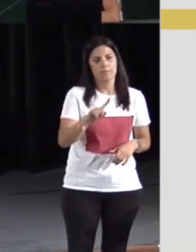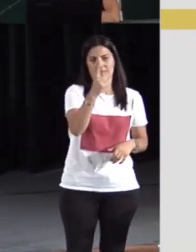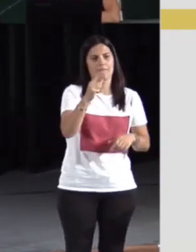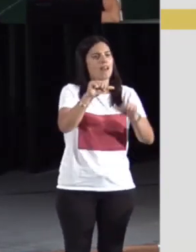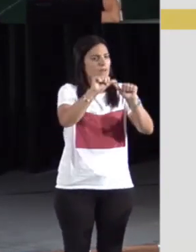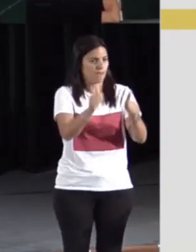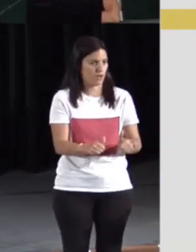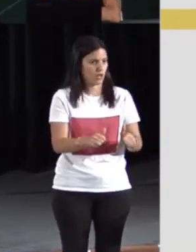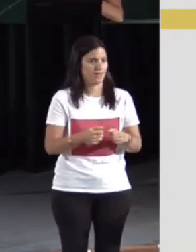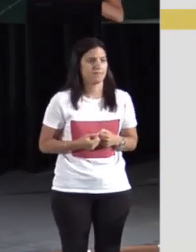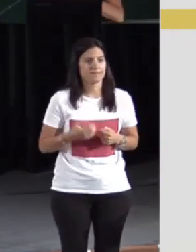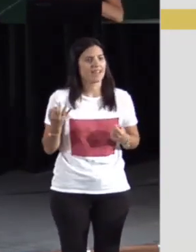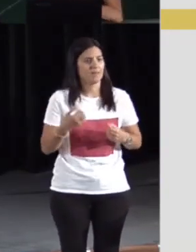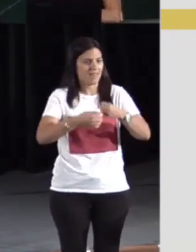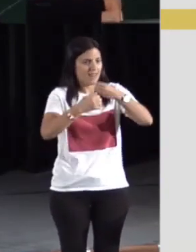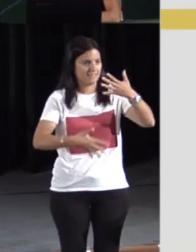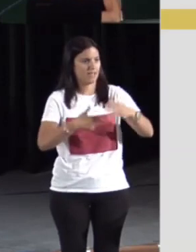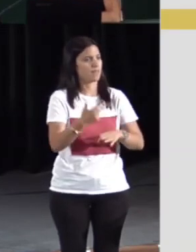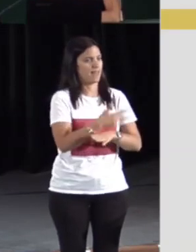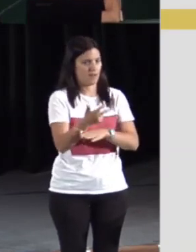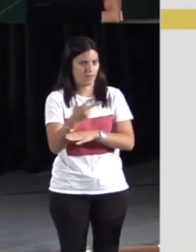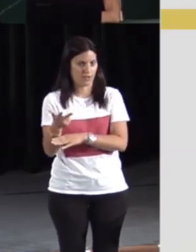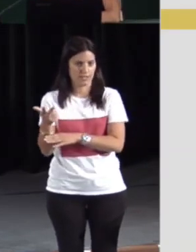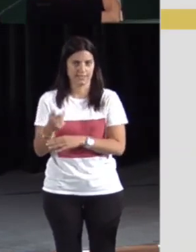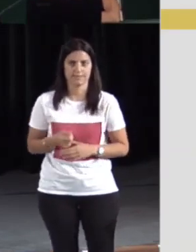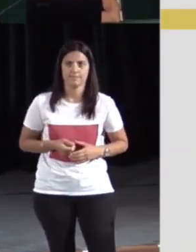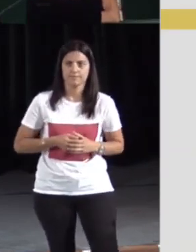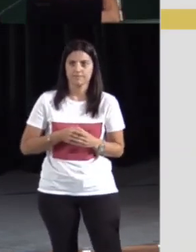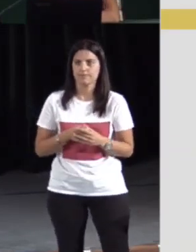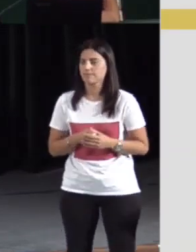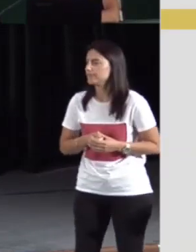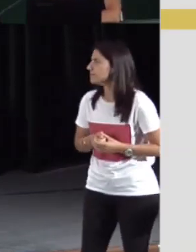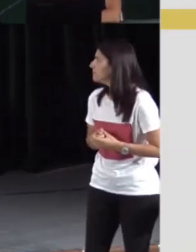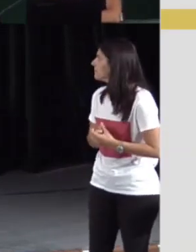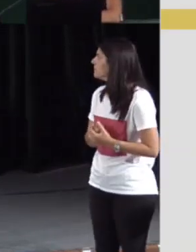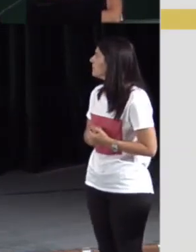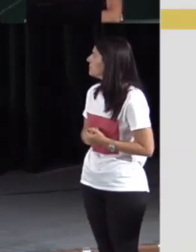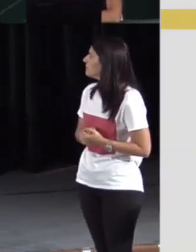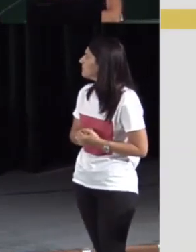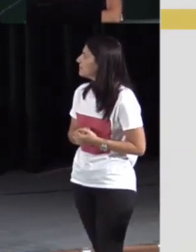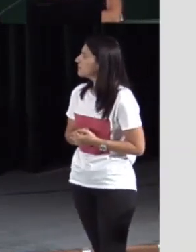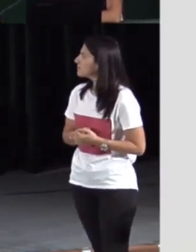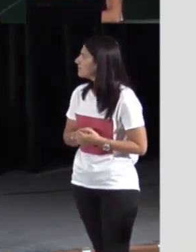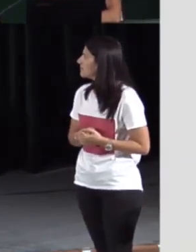usar iSignos. La primera es la lista de grabaciones.